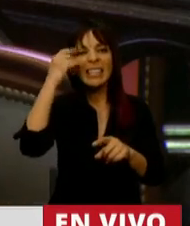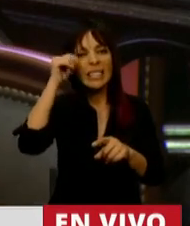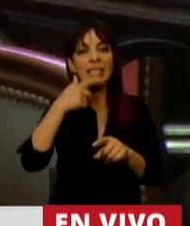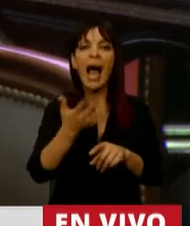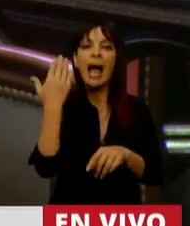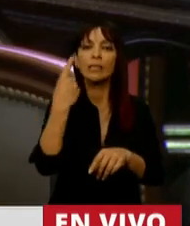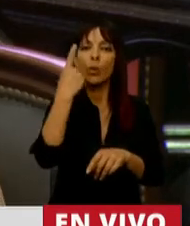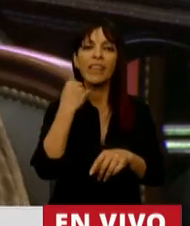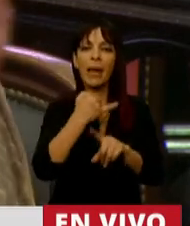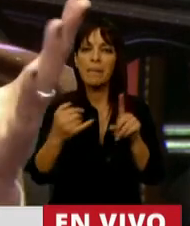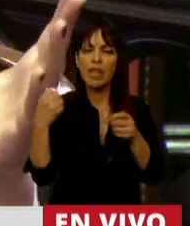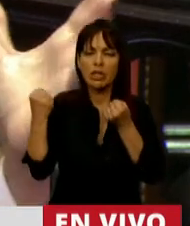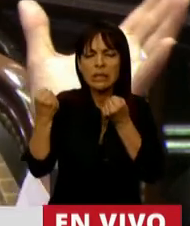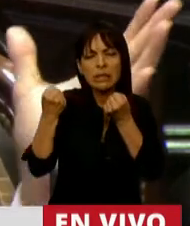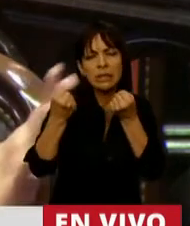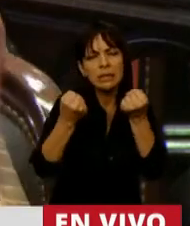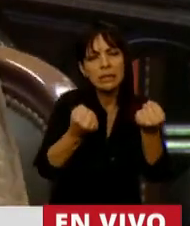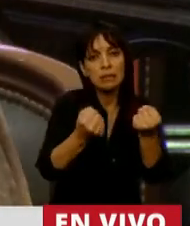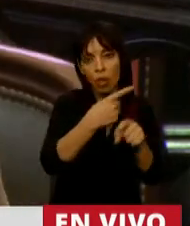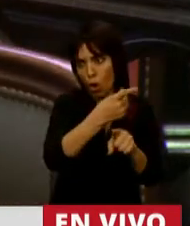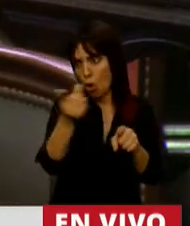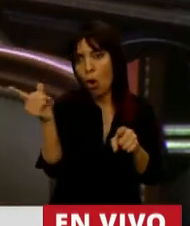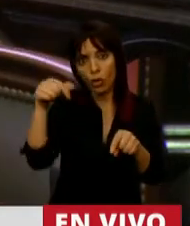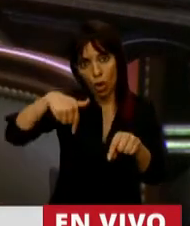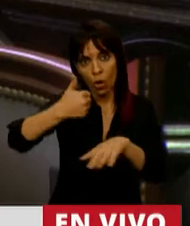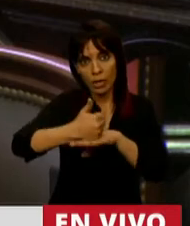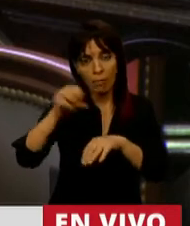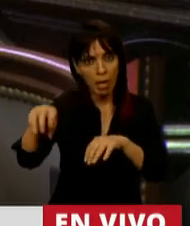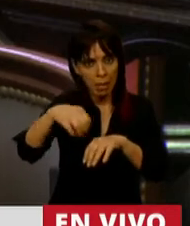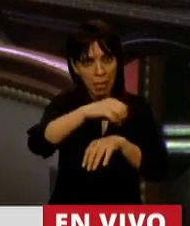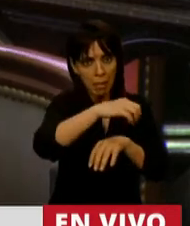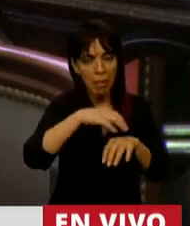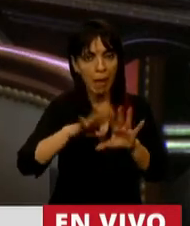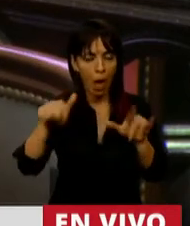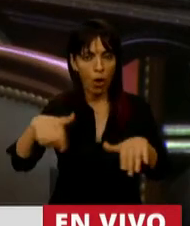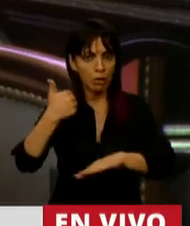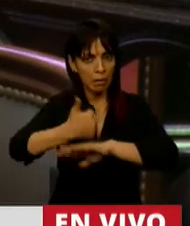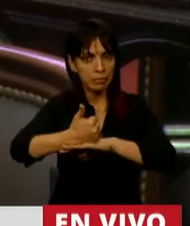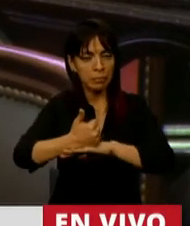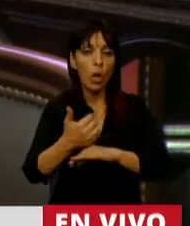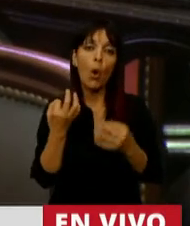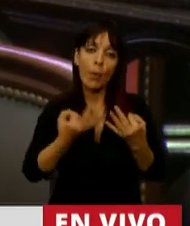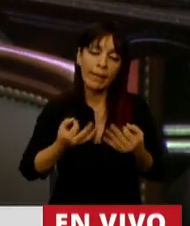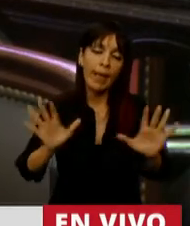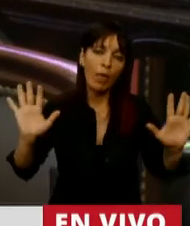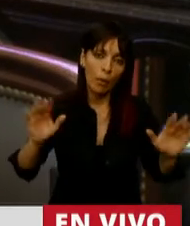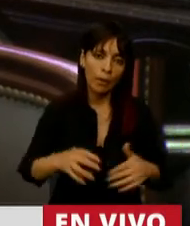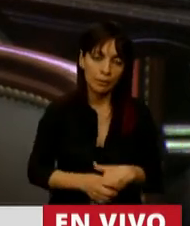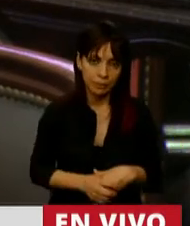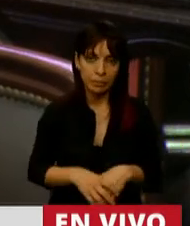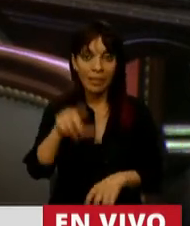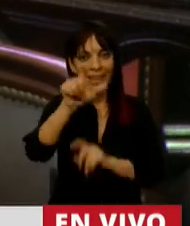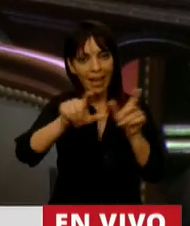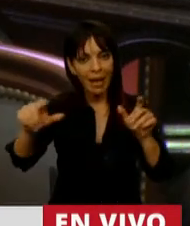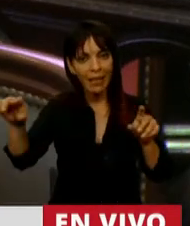manejando para estar acá presente. Y tantos otros diputados que viven en el interior y que están aquí presentes. Hubiera sido muy bueno para el pueblo de la Nación